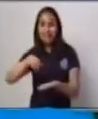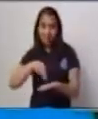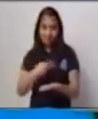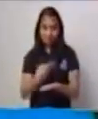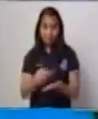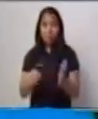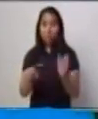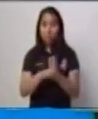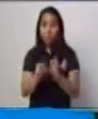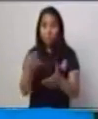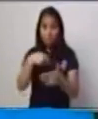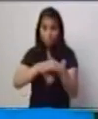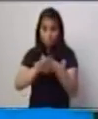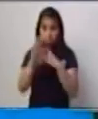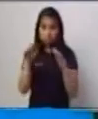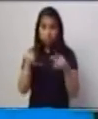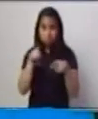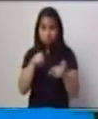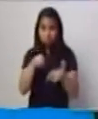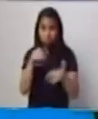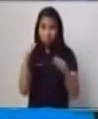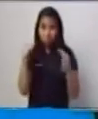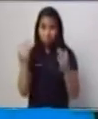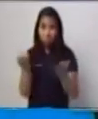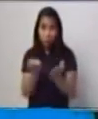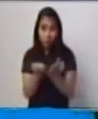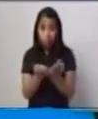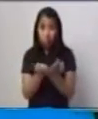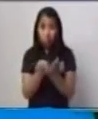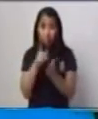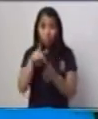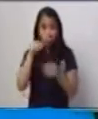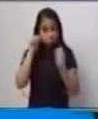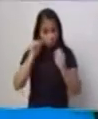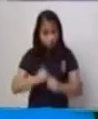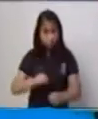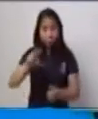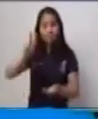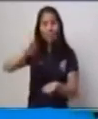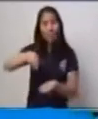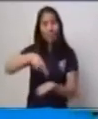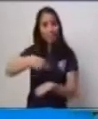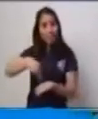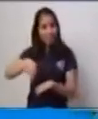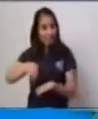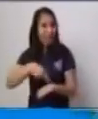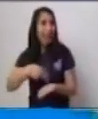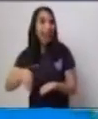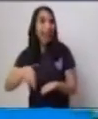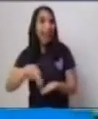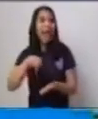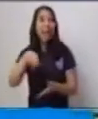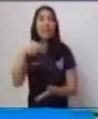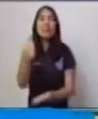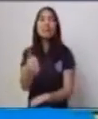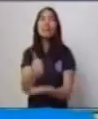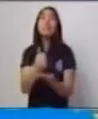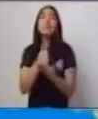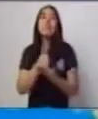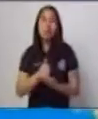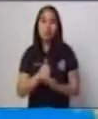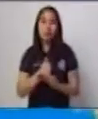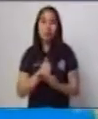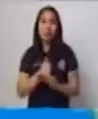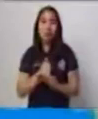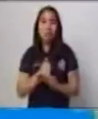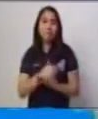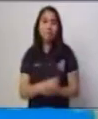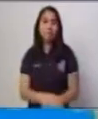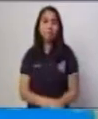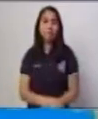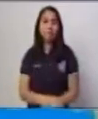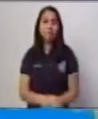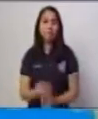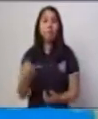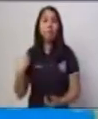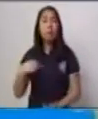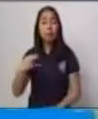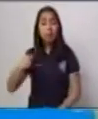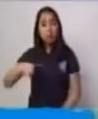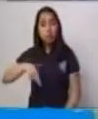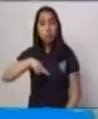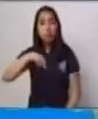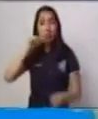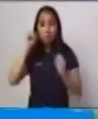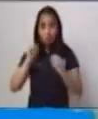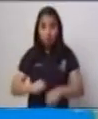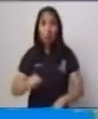establecimientos educativos y la danza nos permite tener una disciplina en la forma en la que nosotros estamos en